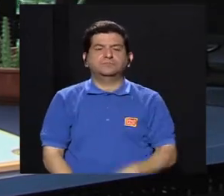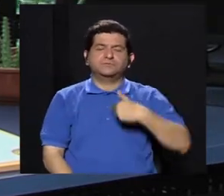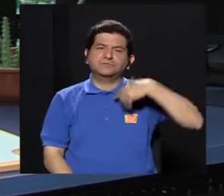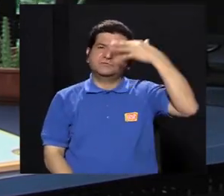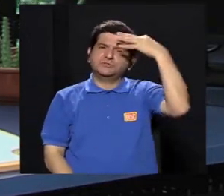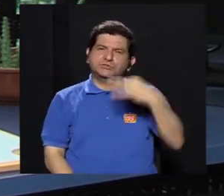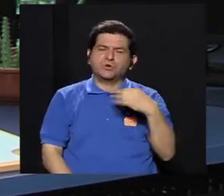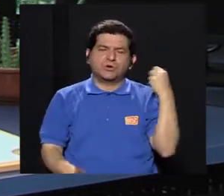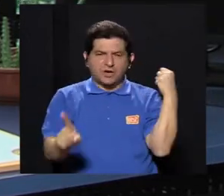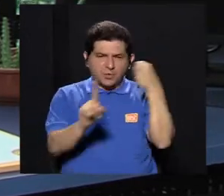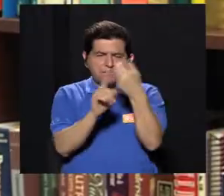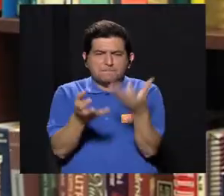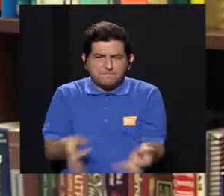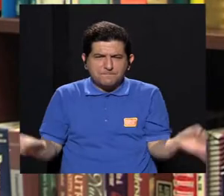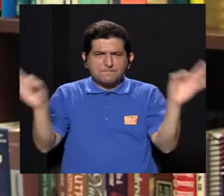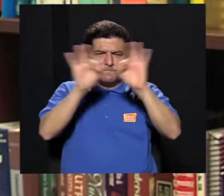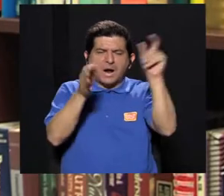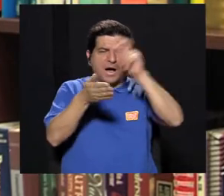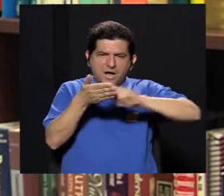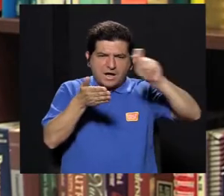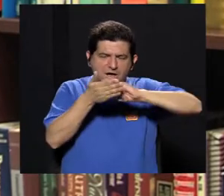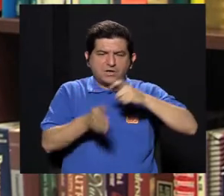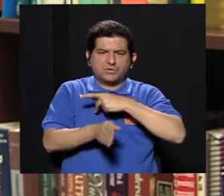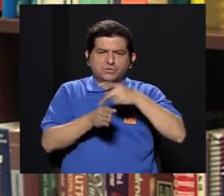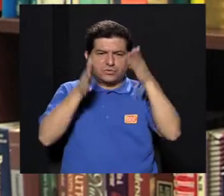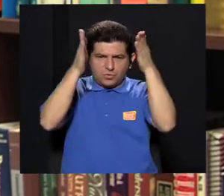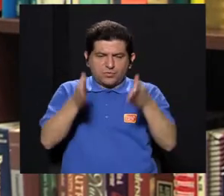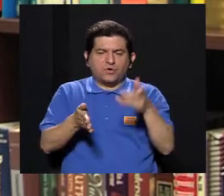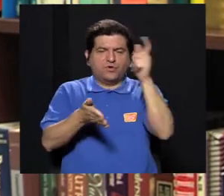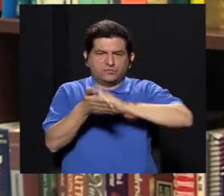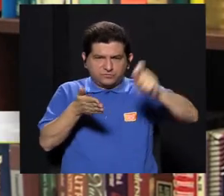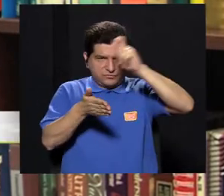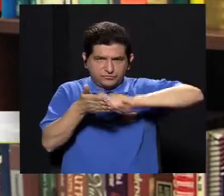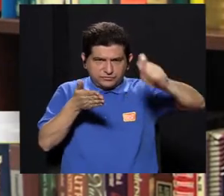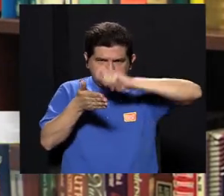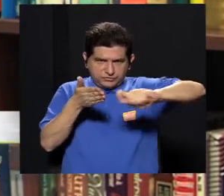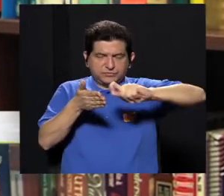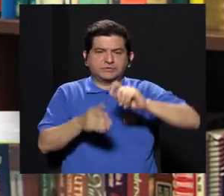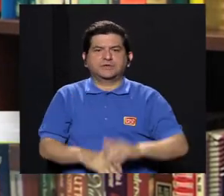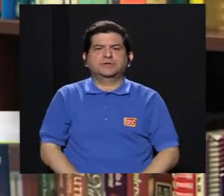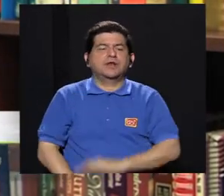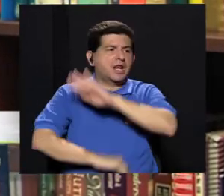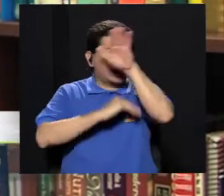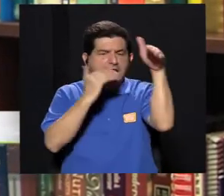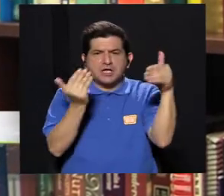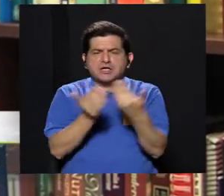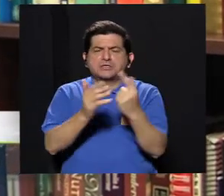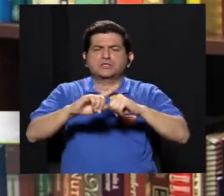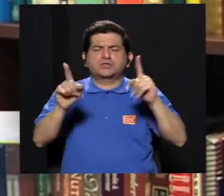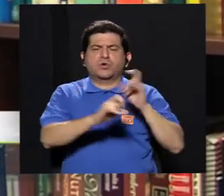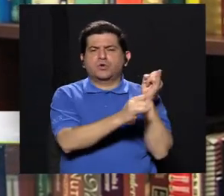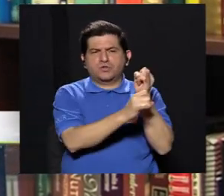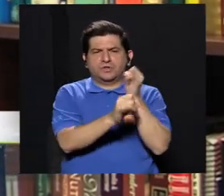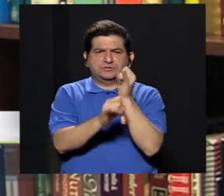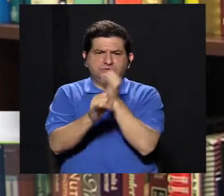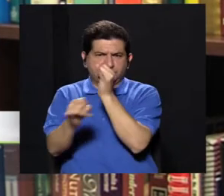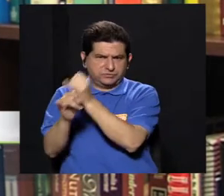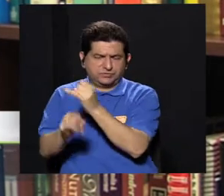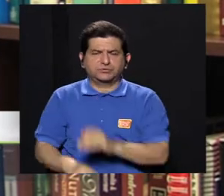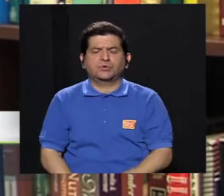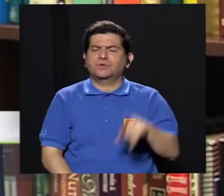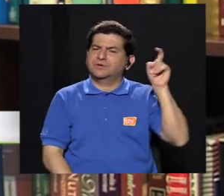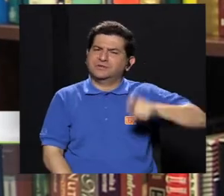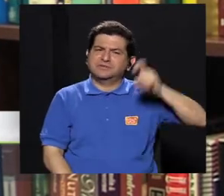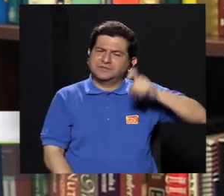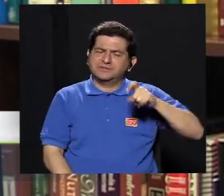la tradición alimentaria. Creo que ha habido un impacto muy importante de la escuela, hay profesionales de la escuela en todas